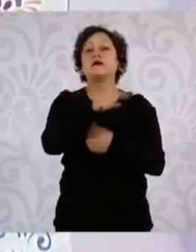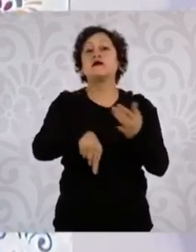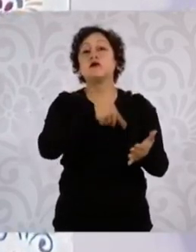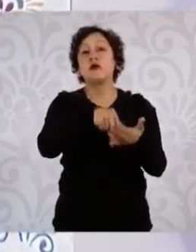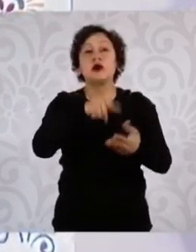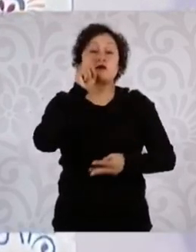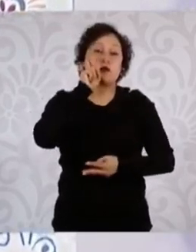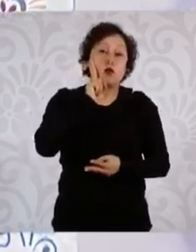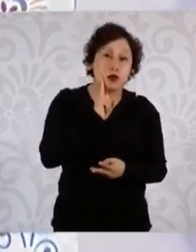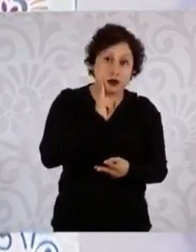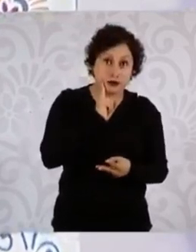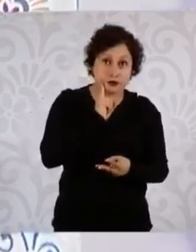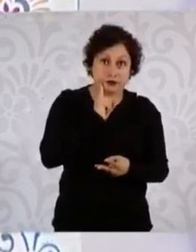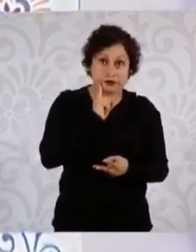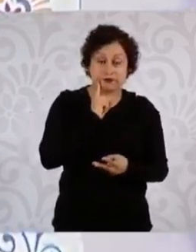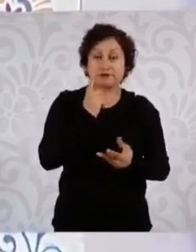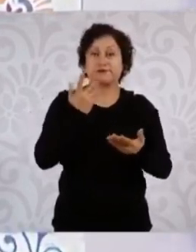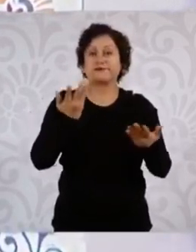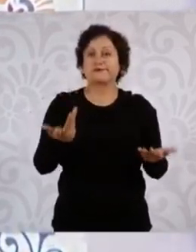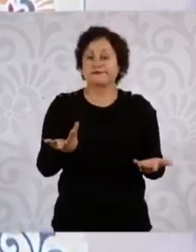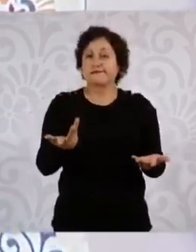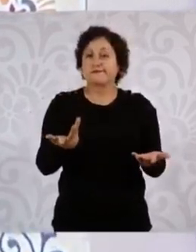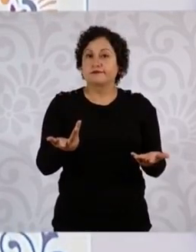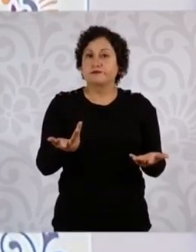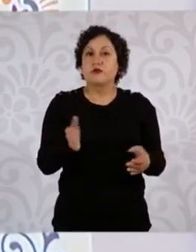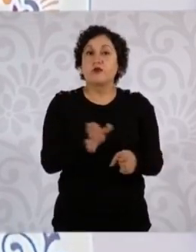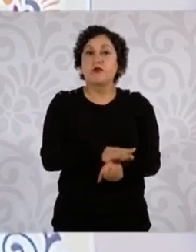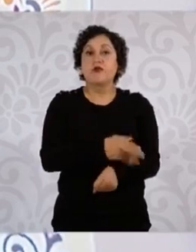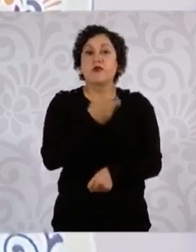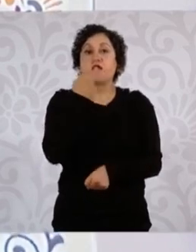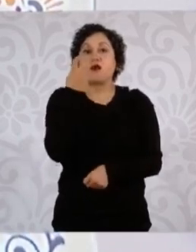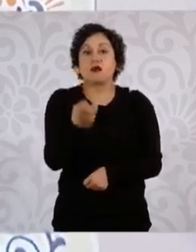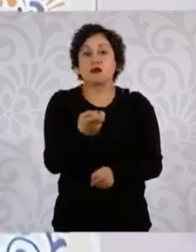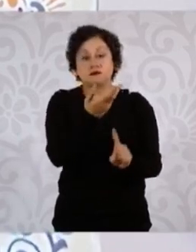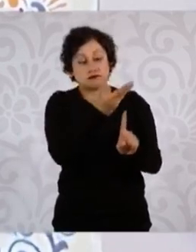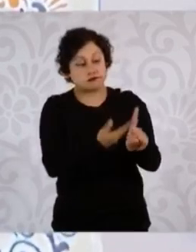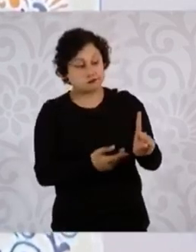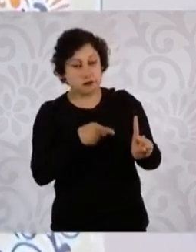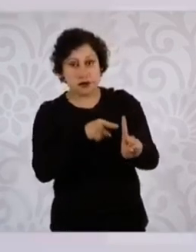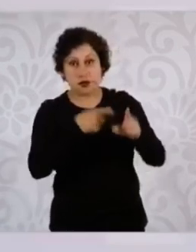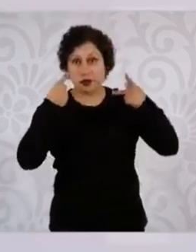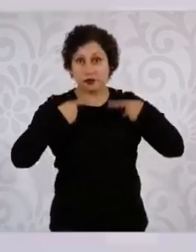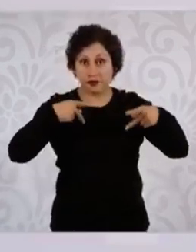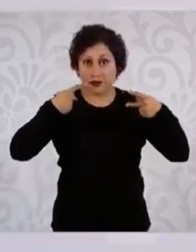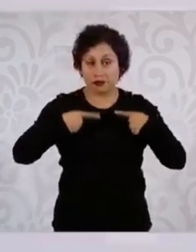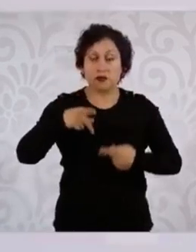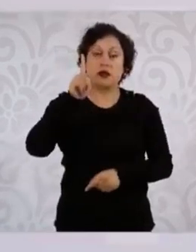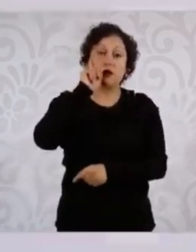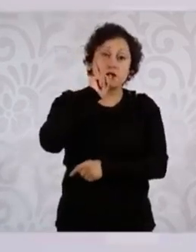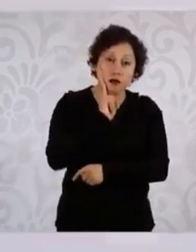Entonces, una mujer indígena morena